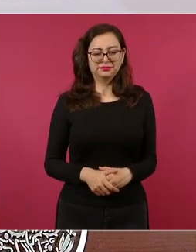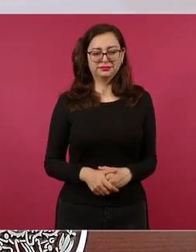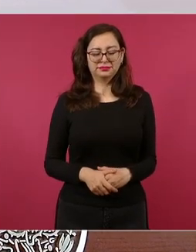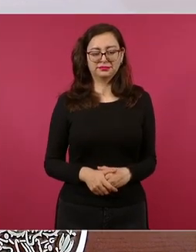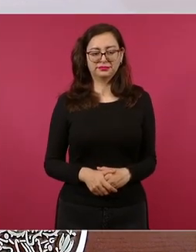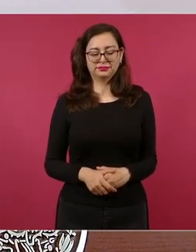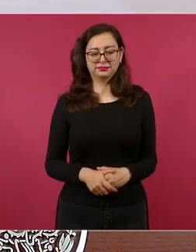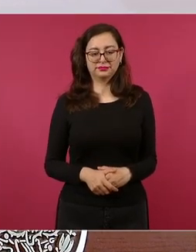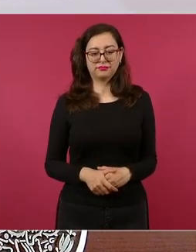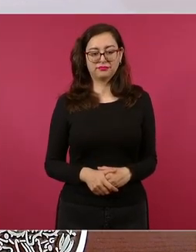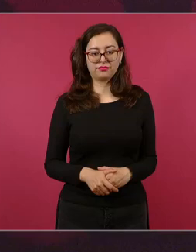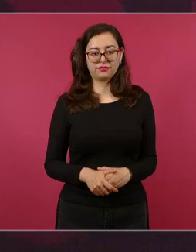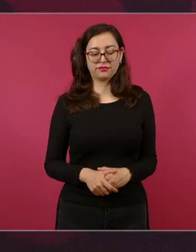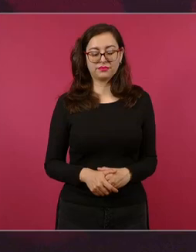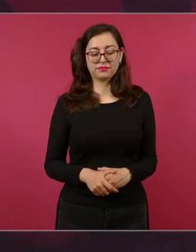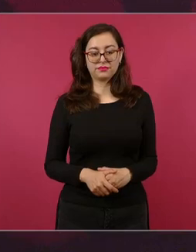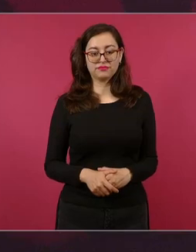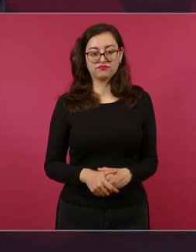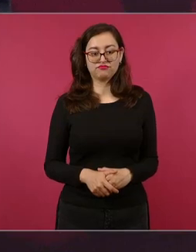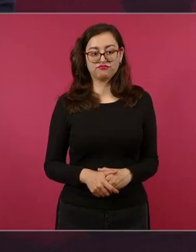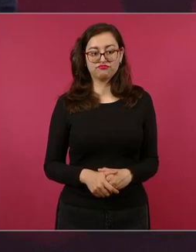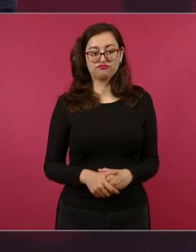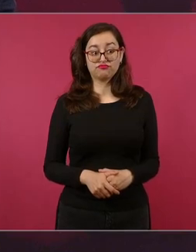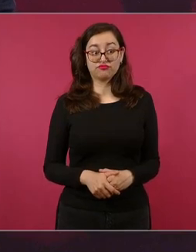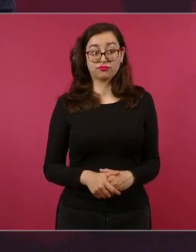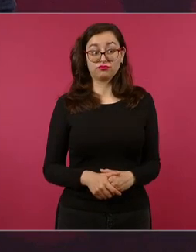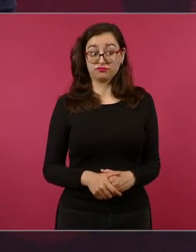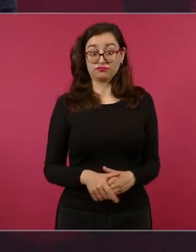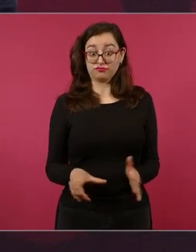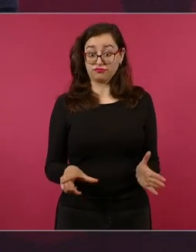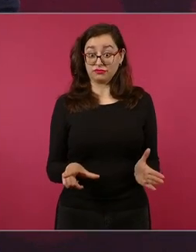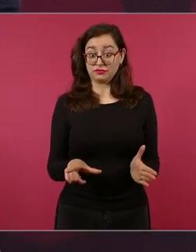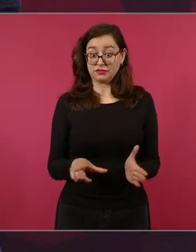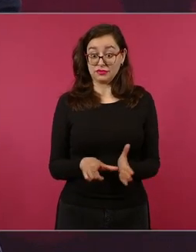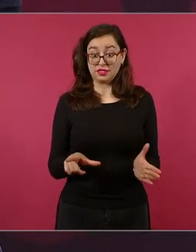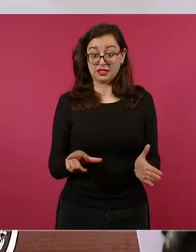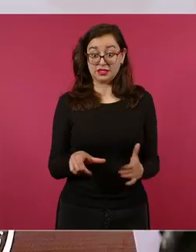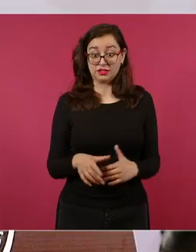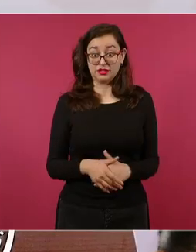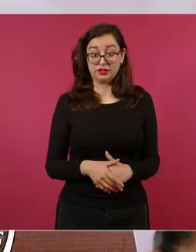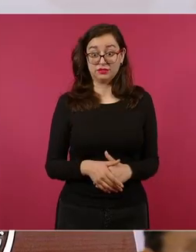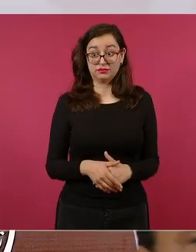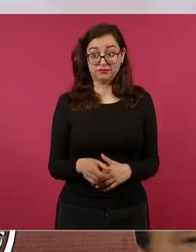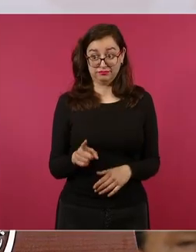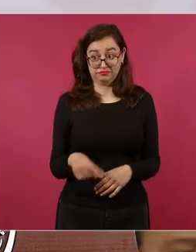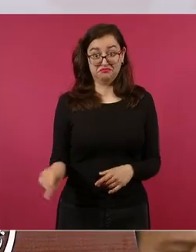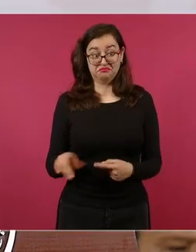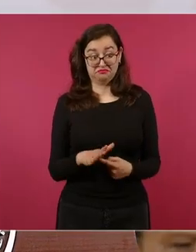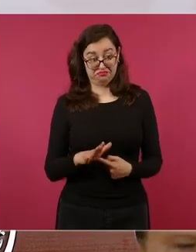eso date quieto tenga para que aprenda